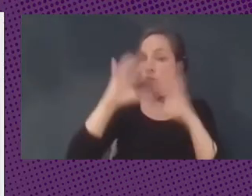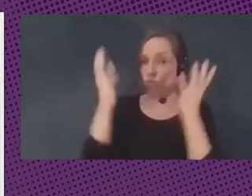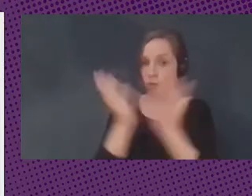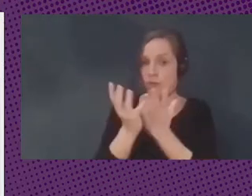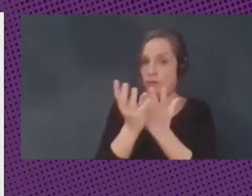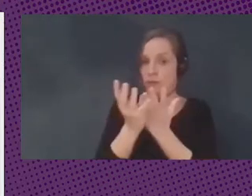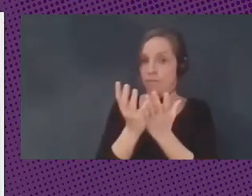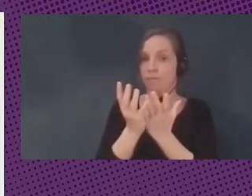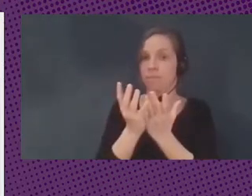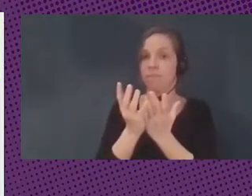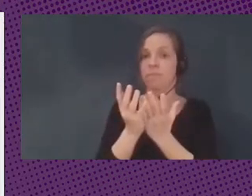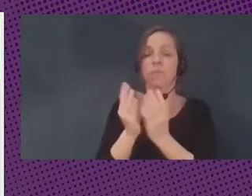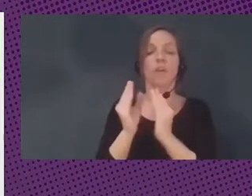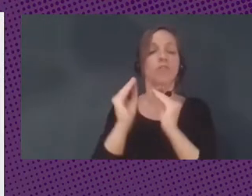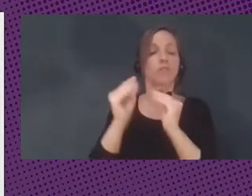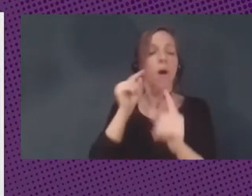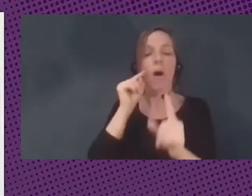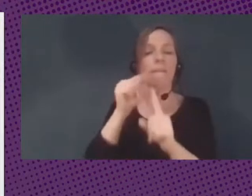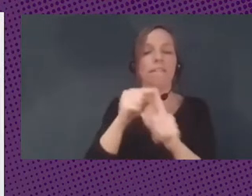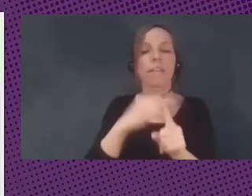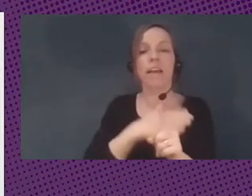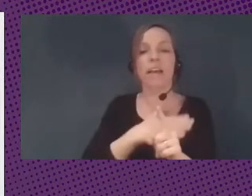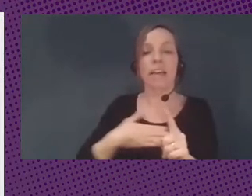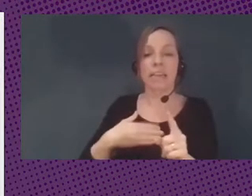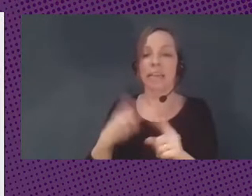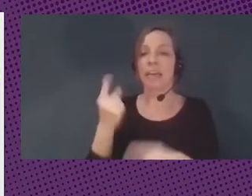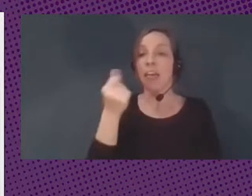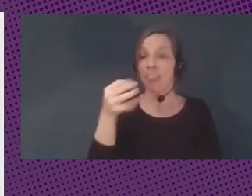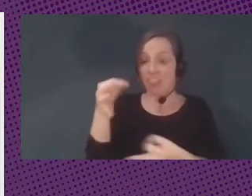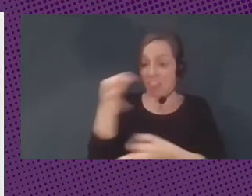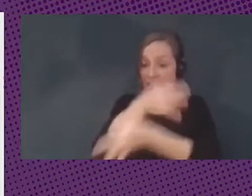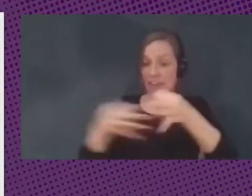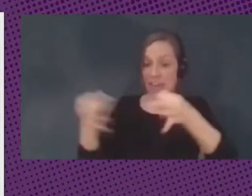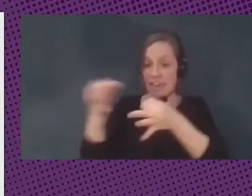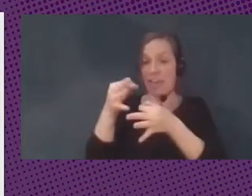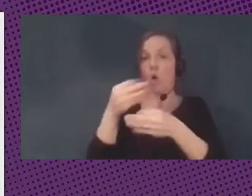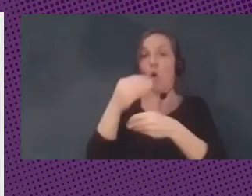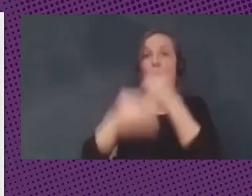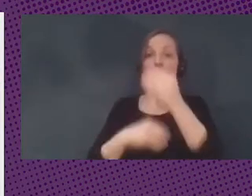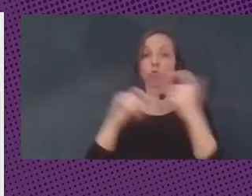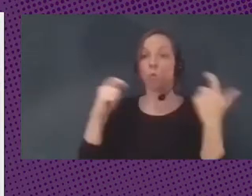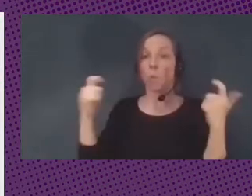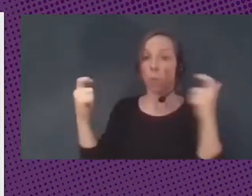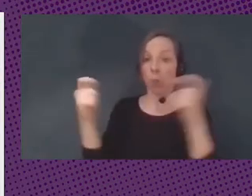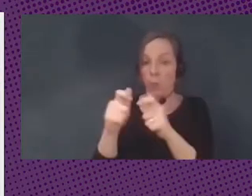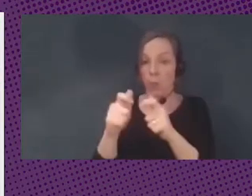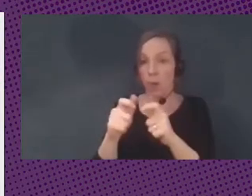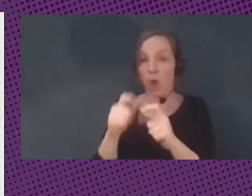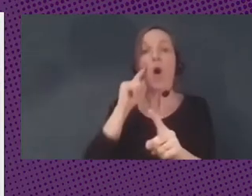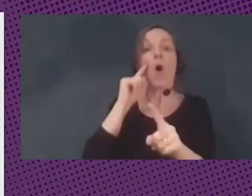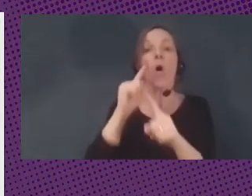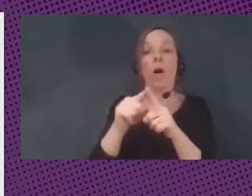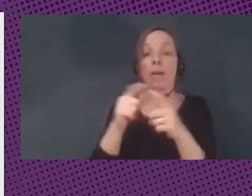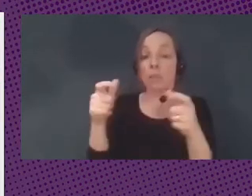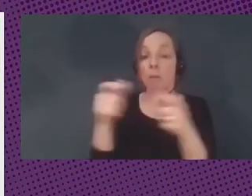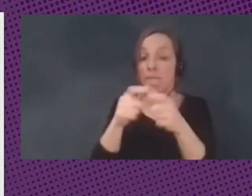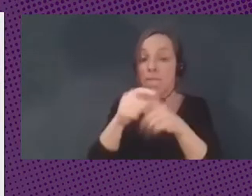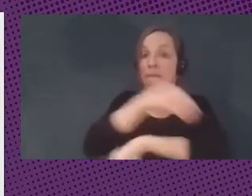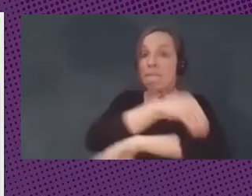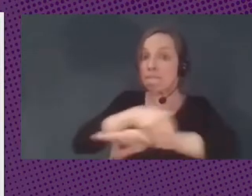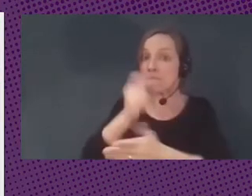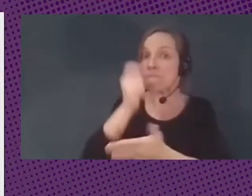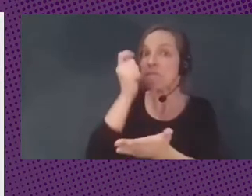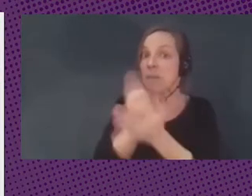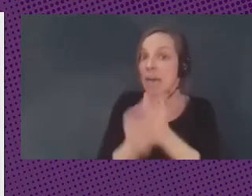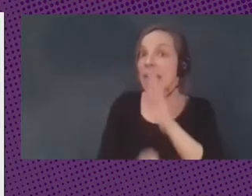de reducir el uso del efectivo justamente para acopiar esta información, generar un registro